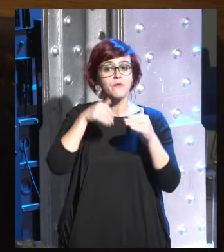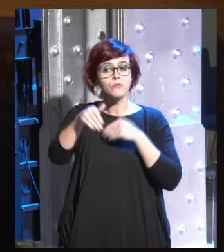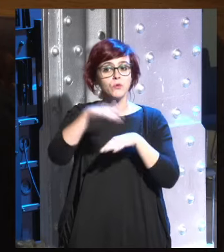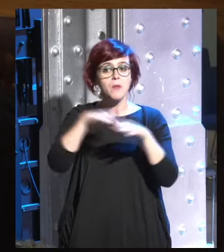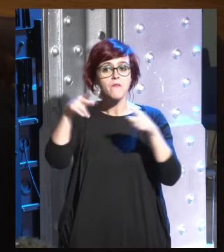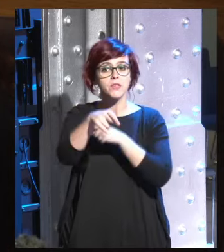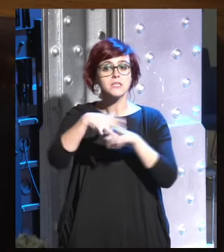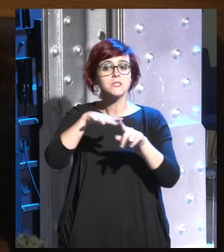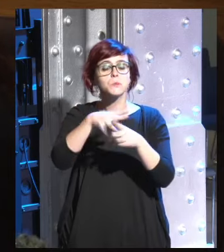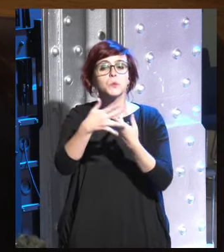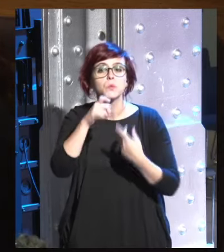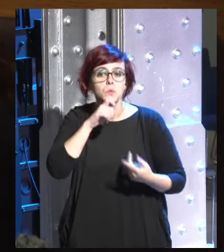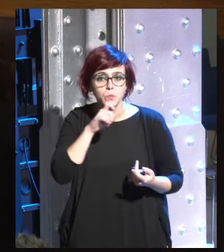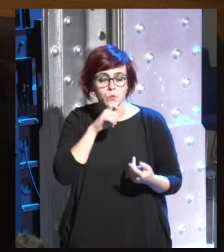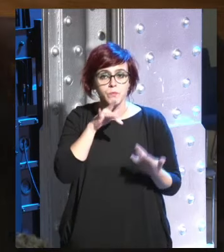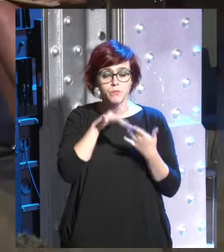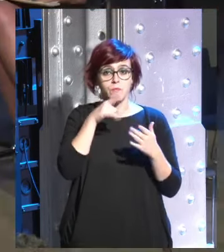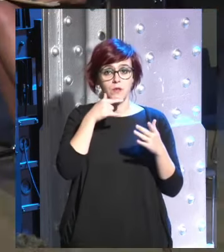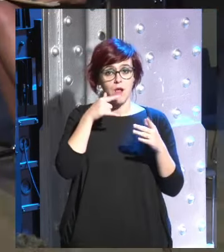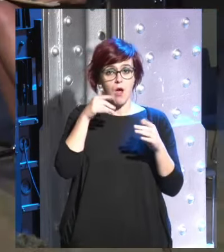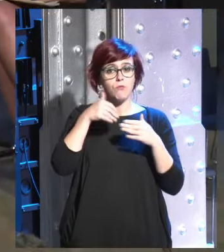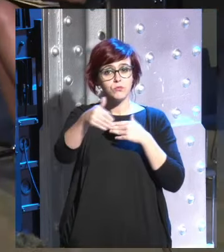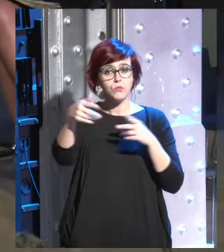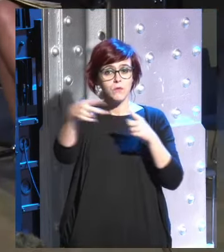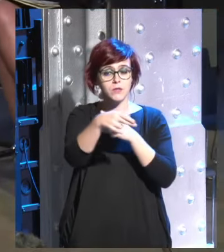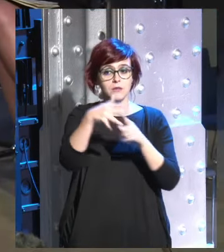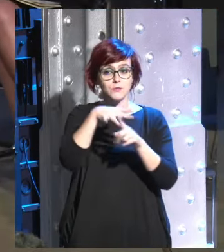¿qué podemos hacer para evitar que ese futuro sea así?